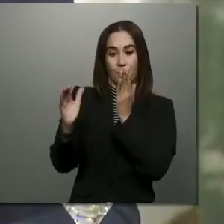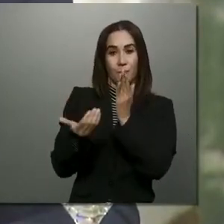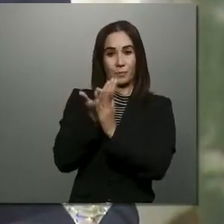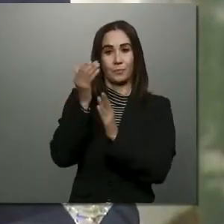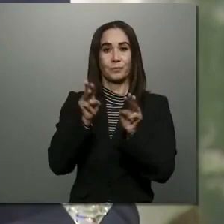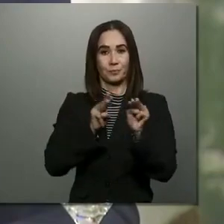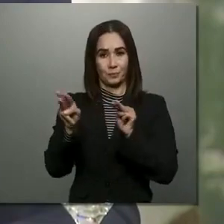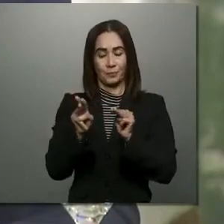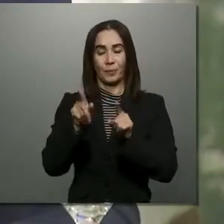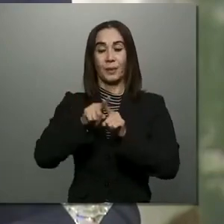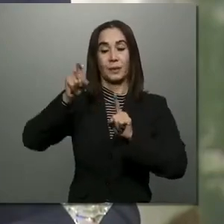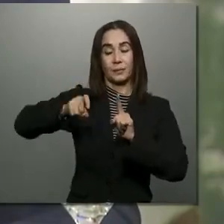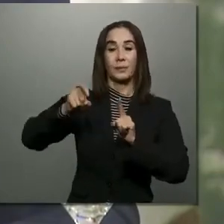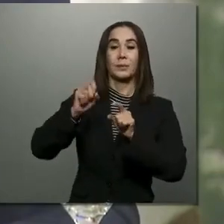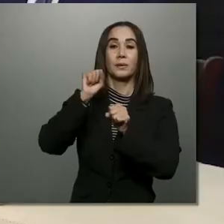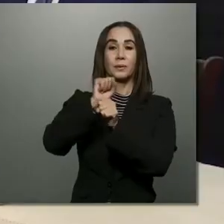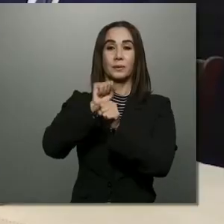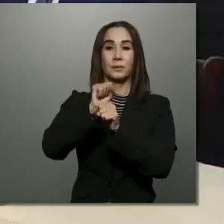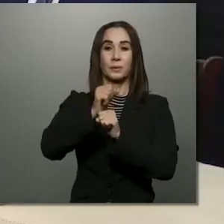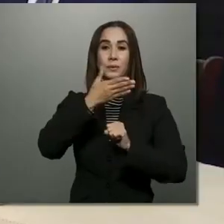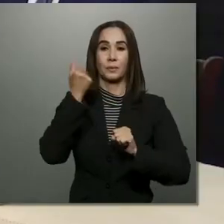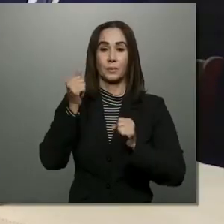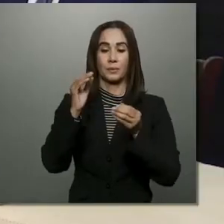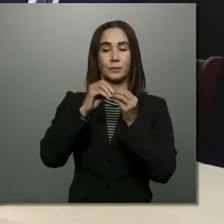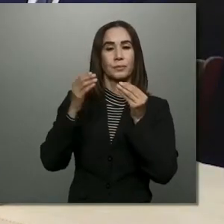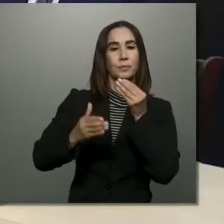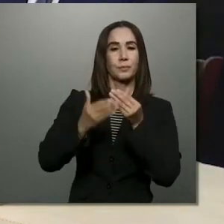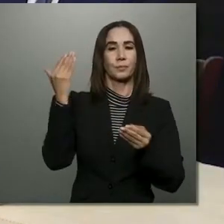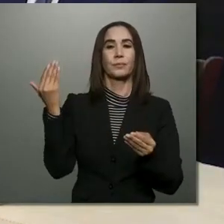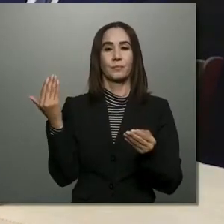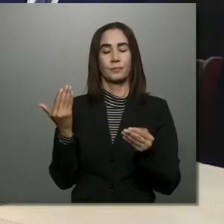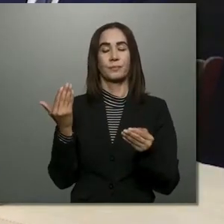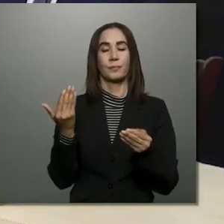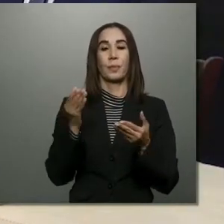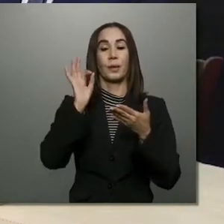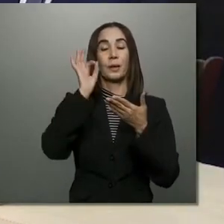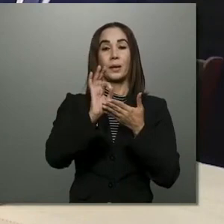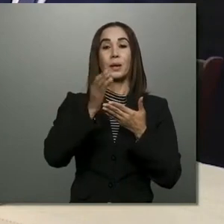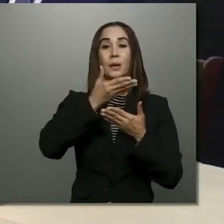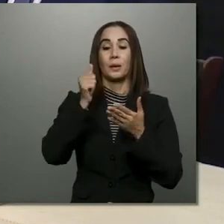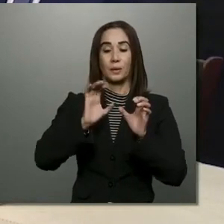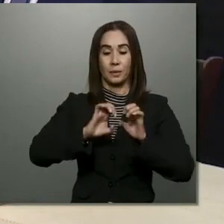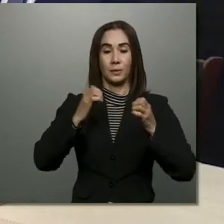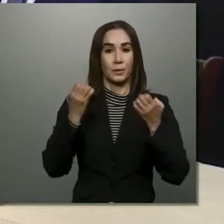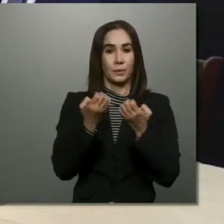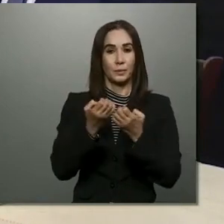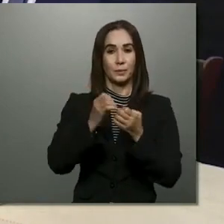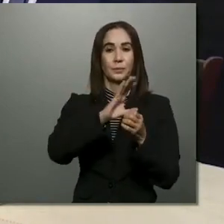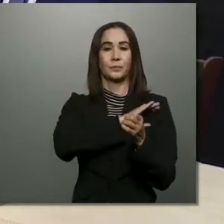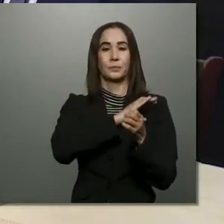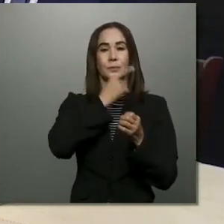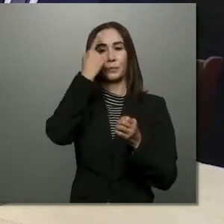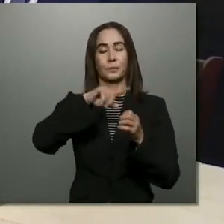necesarias para realizar sus labores. Se indica la mejora del equipamiento policial a los